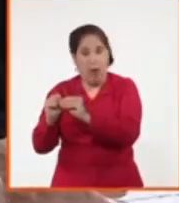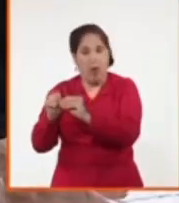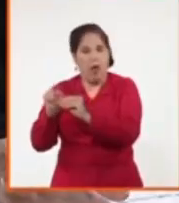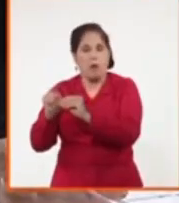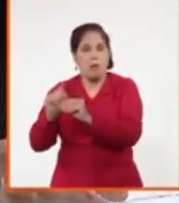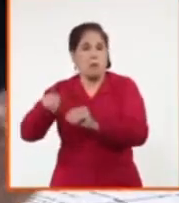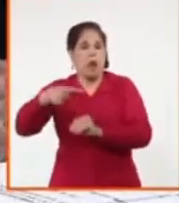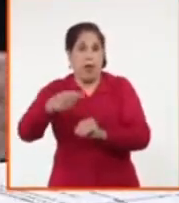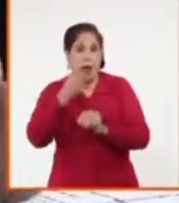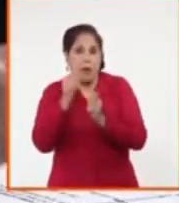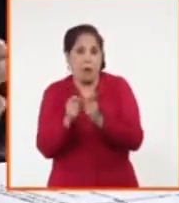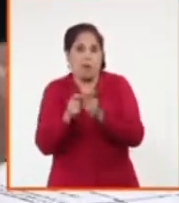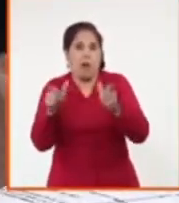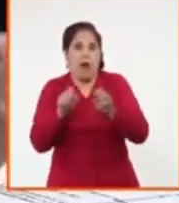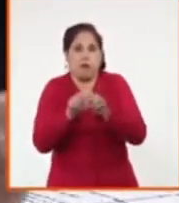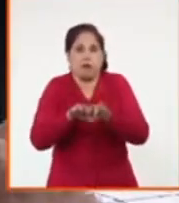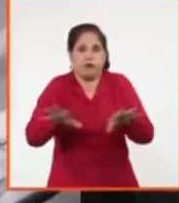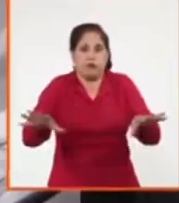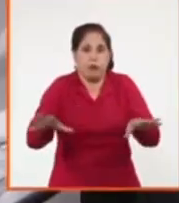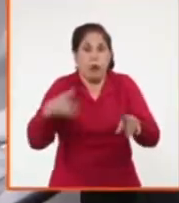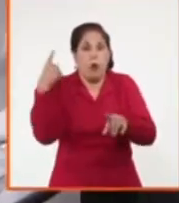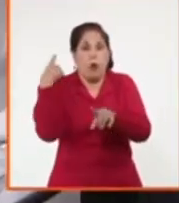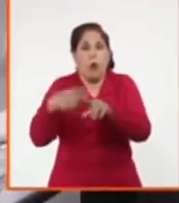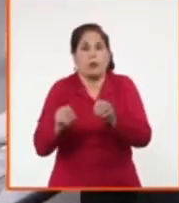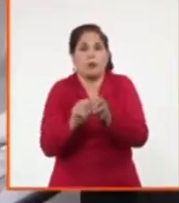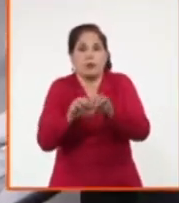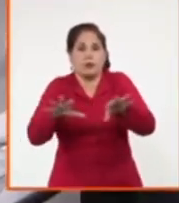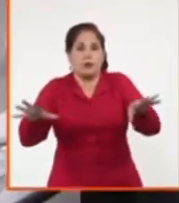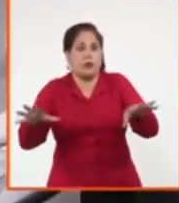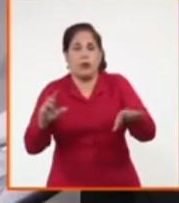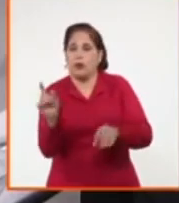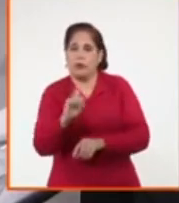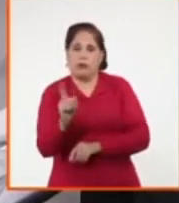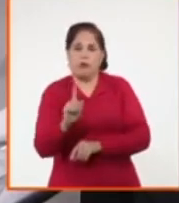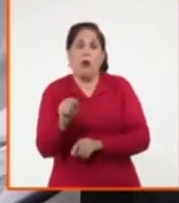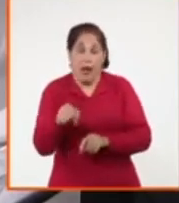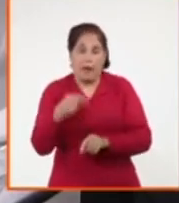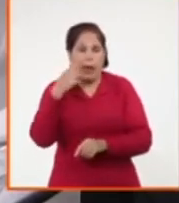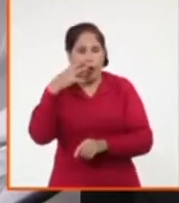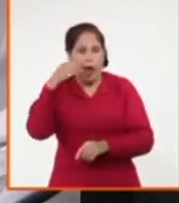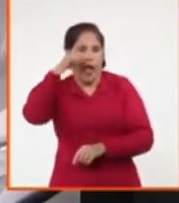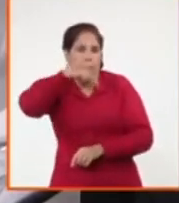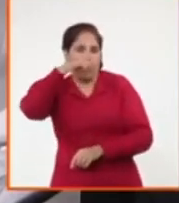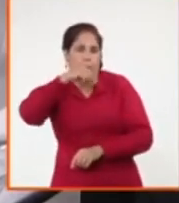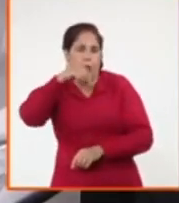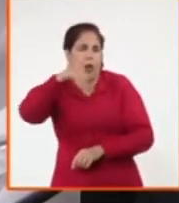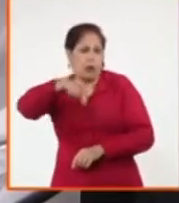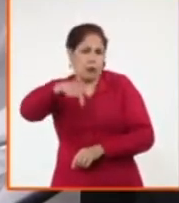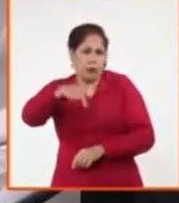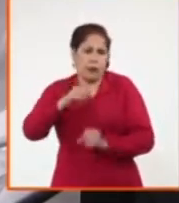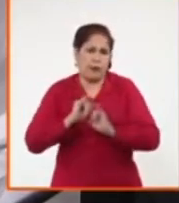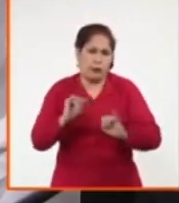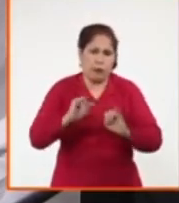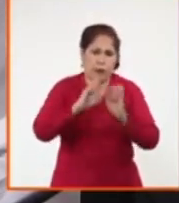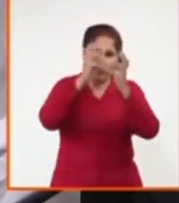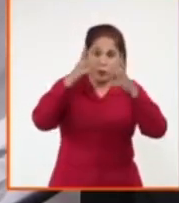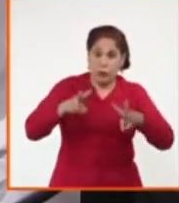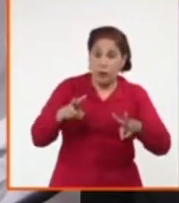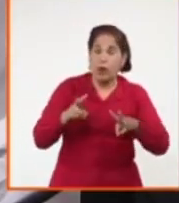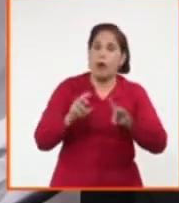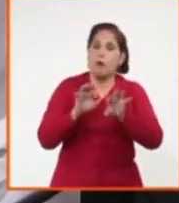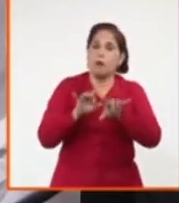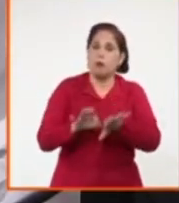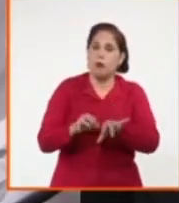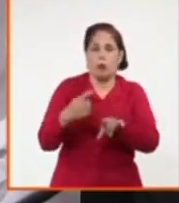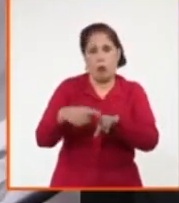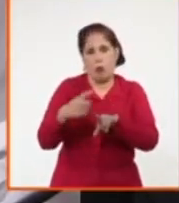están aplicando... Ya están llegando noticias de otros de los que estaban haciendo. Ya hay noticias. Incluso con elementos, fíjate, hablaban ahí de un país